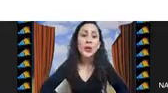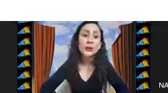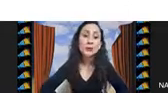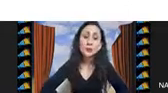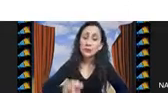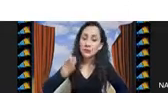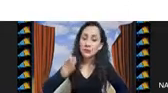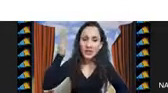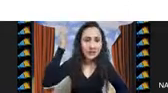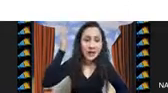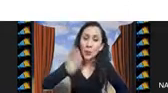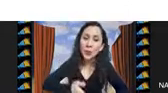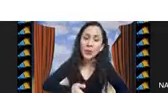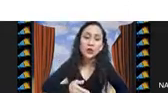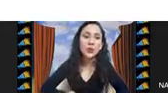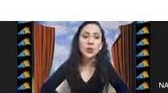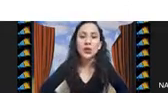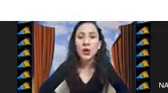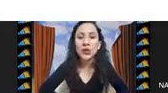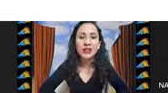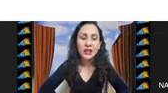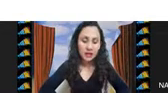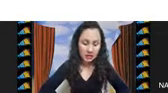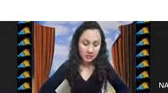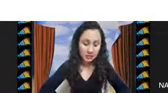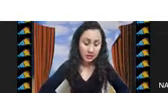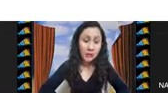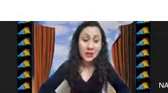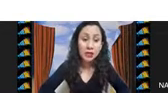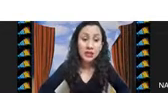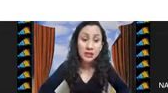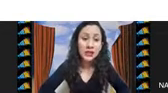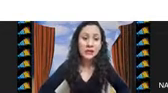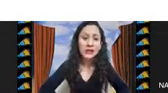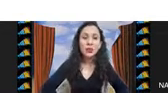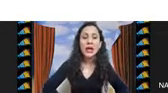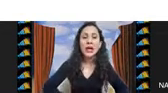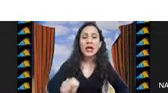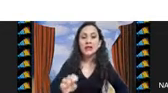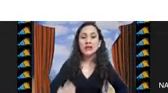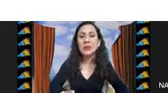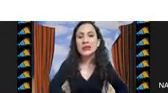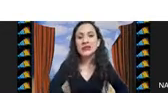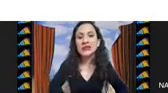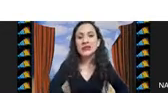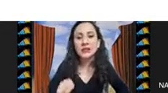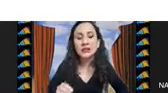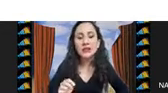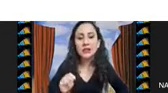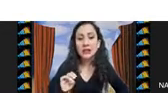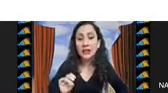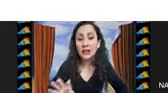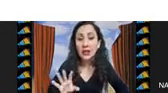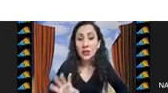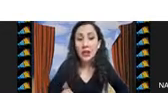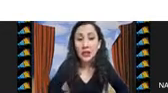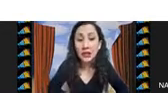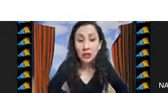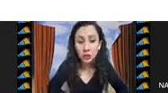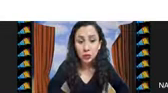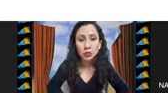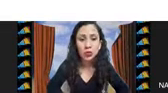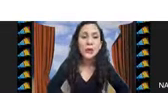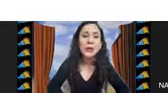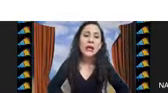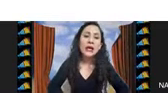no son tan buenos se han propuesto un montón de métodos en la literatura desde heurísticas sencillas que te generan